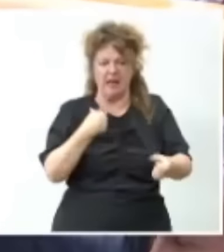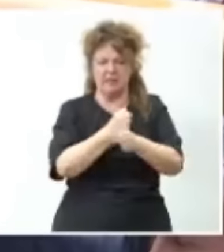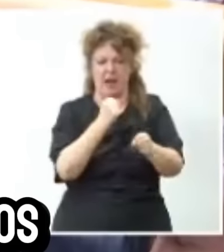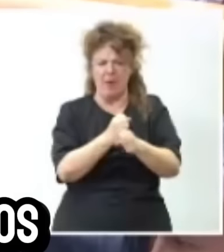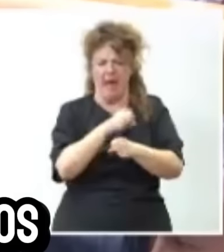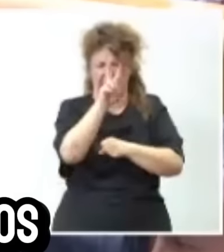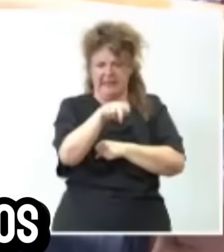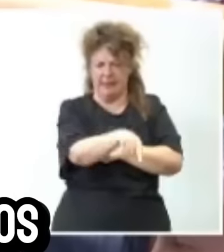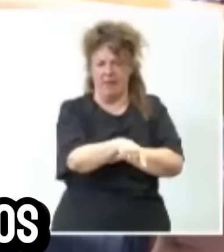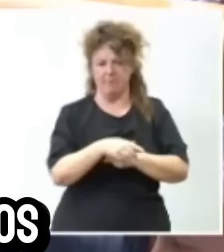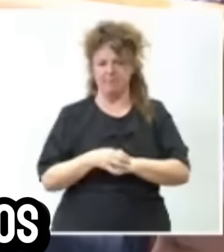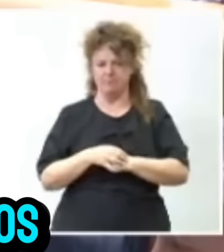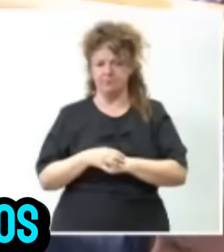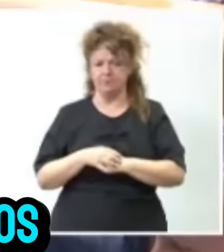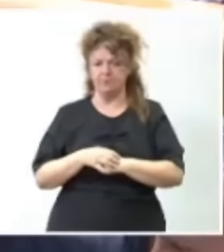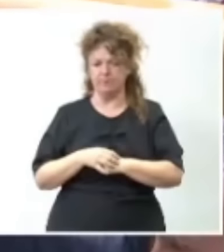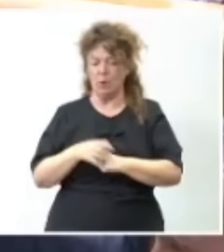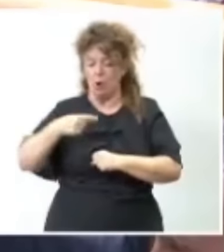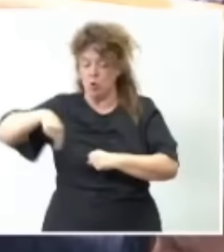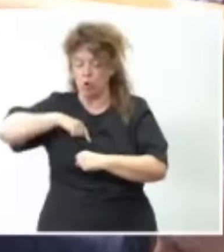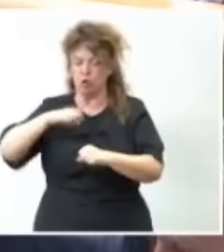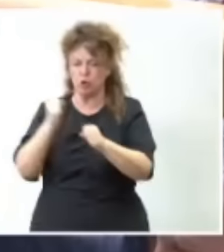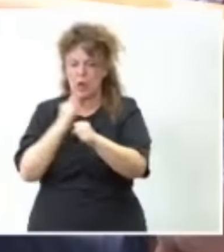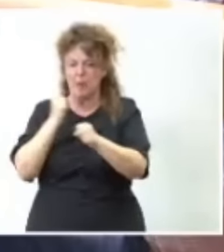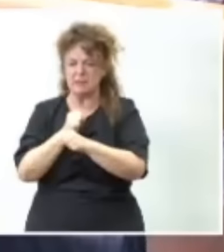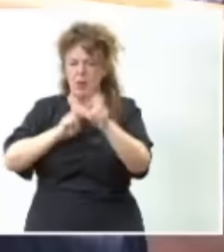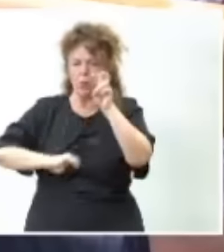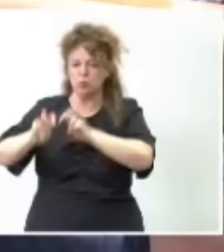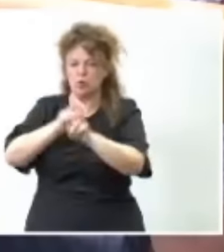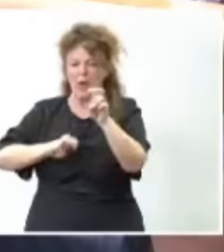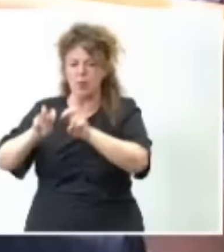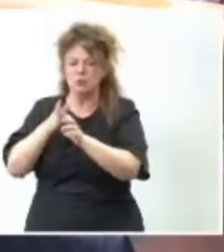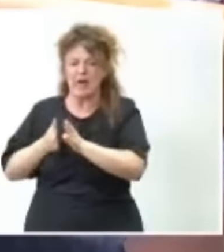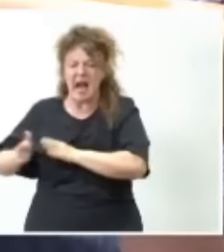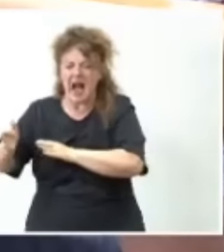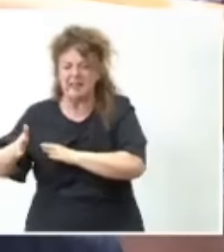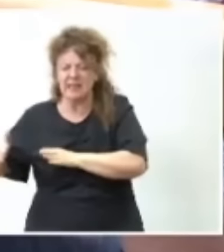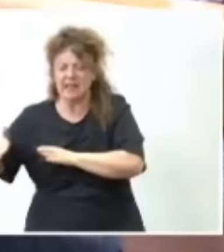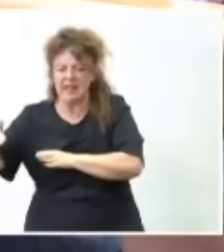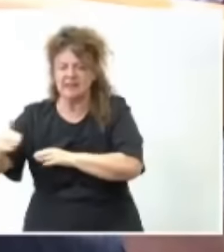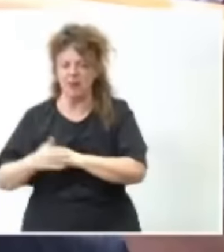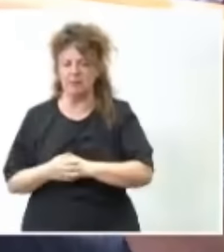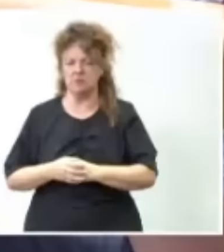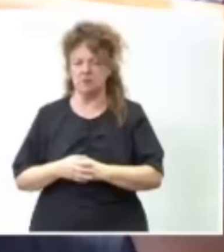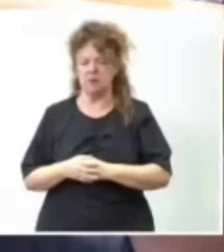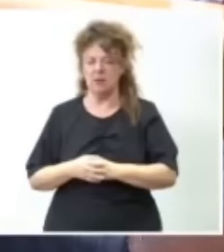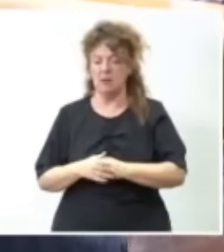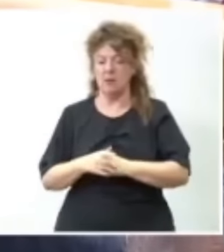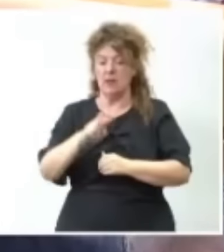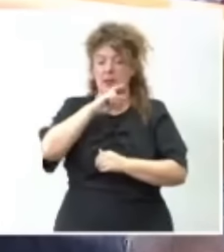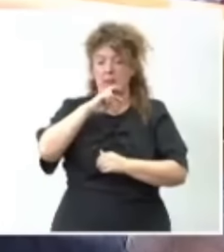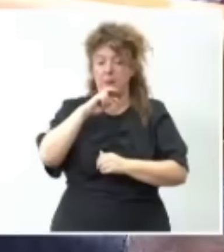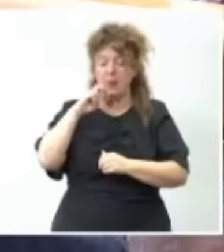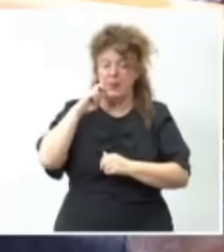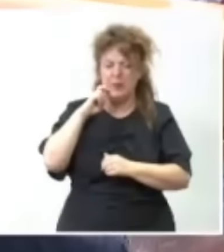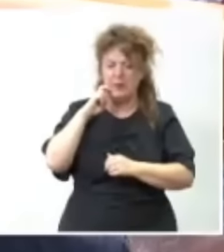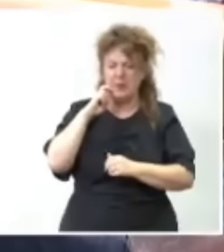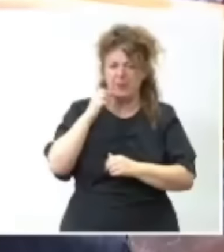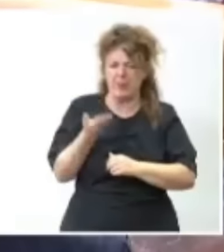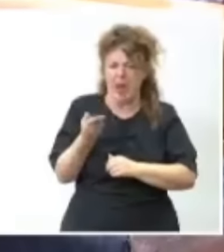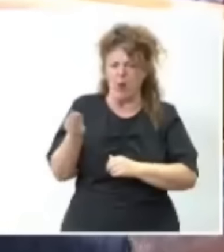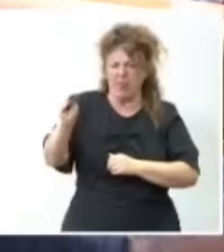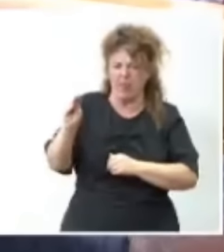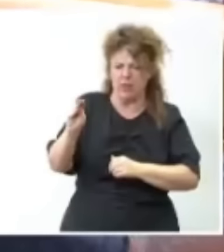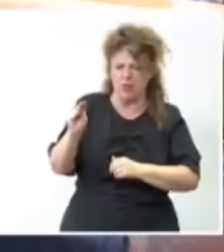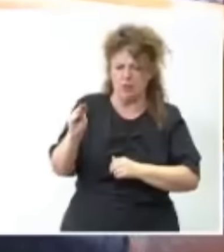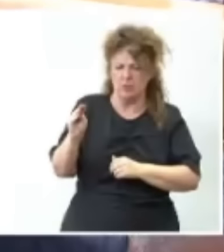respecto. Estamos trabajando nosotros buscando alternativas. Debo decir que la valorización es una de ellas